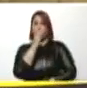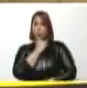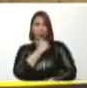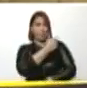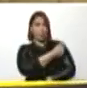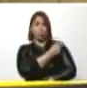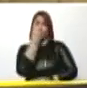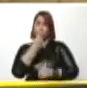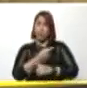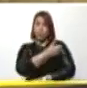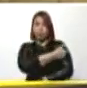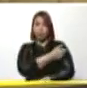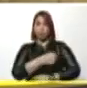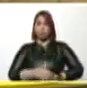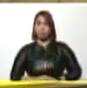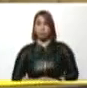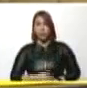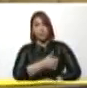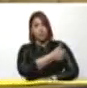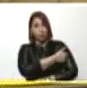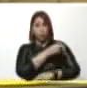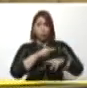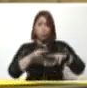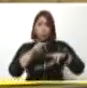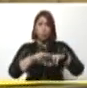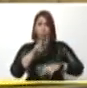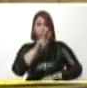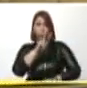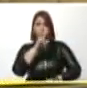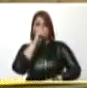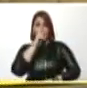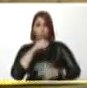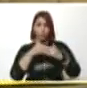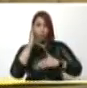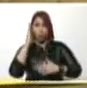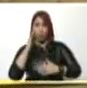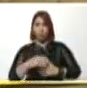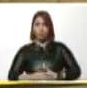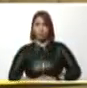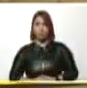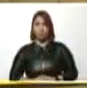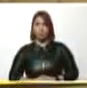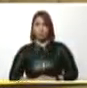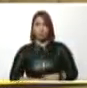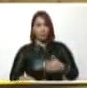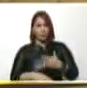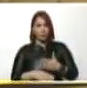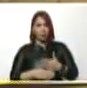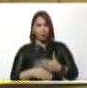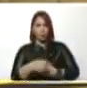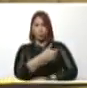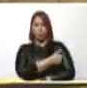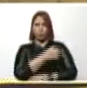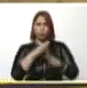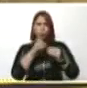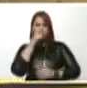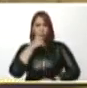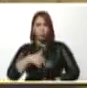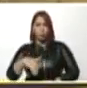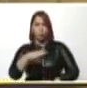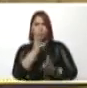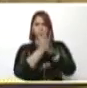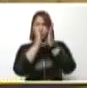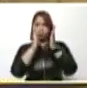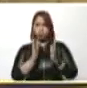que se vacune. Vacunen sus niños de dos años en adelante. Vamos a vacunar toda la población estudiantil